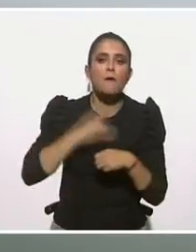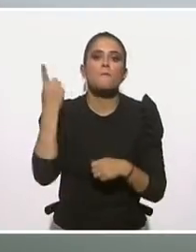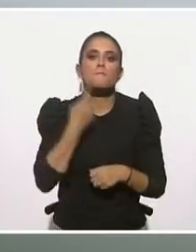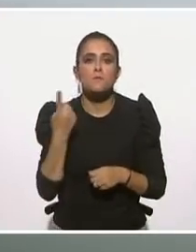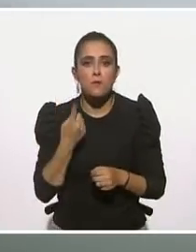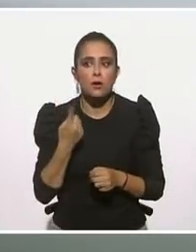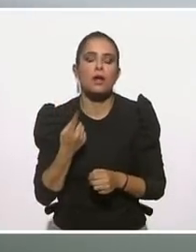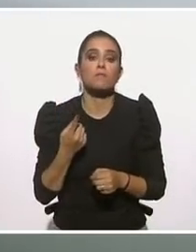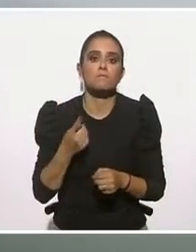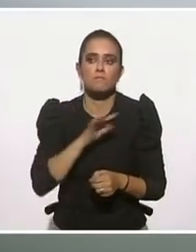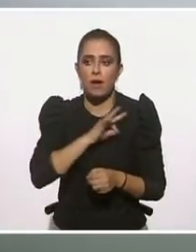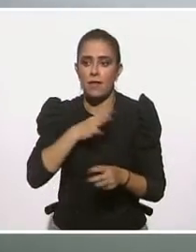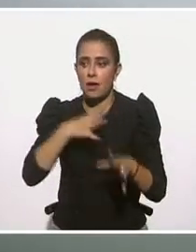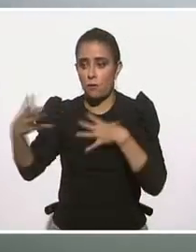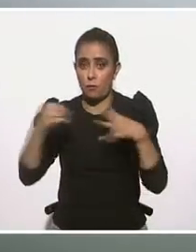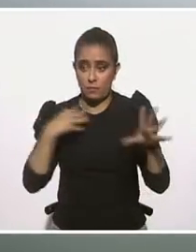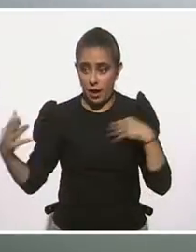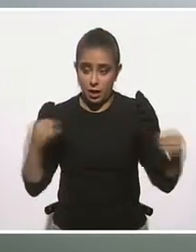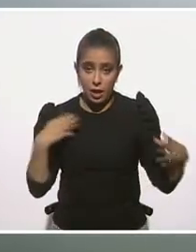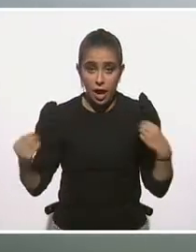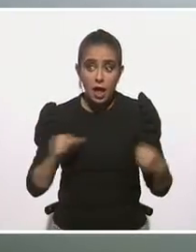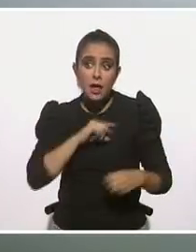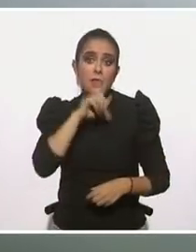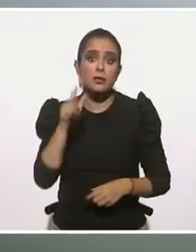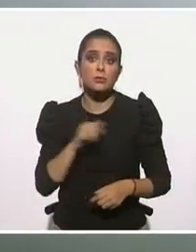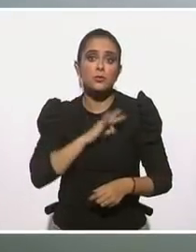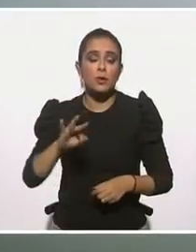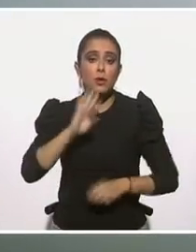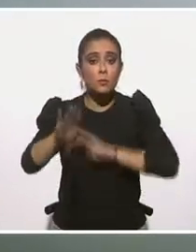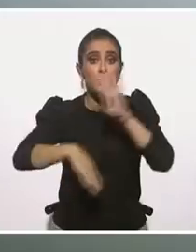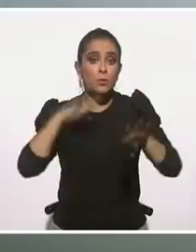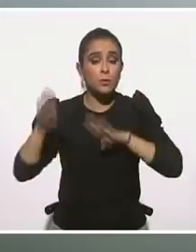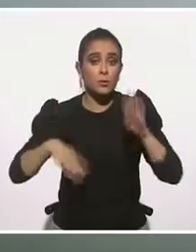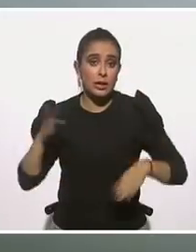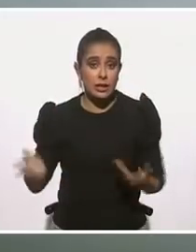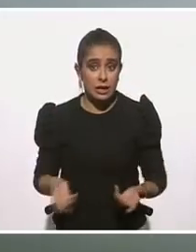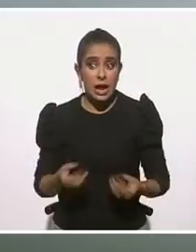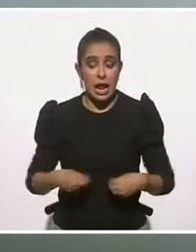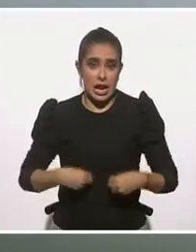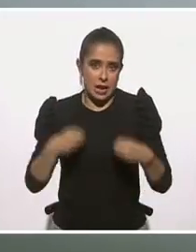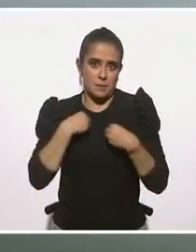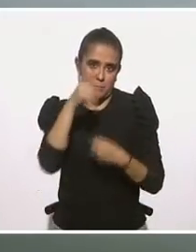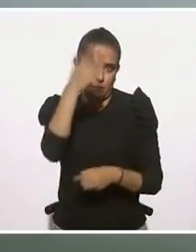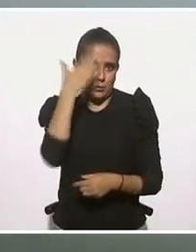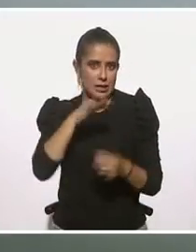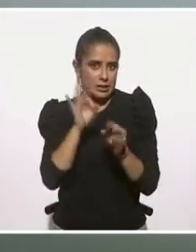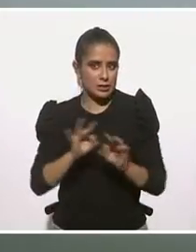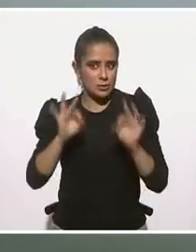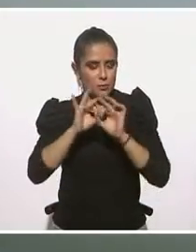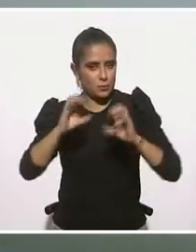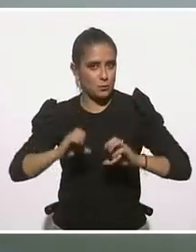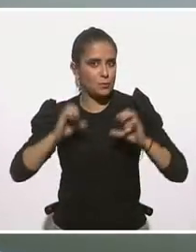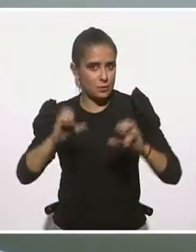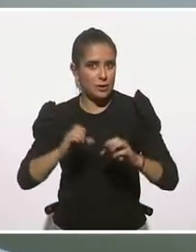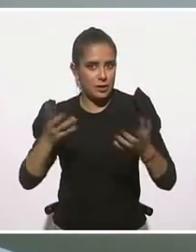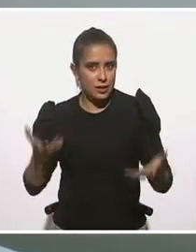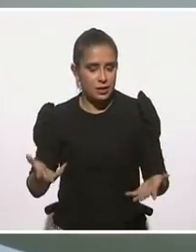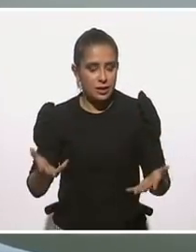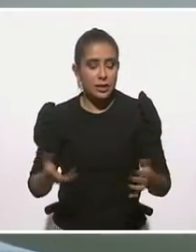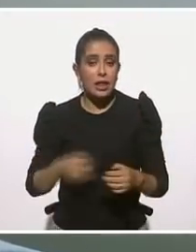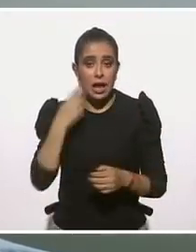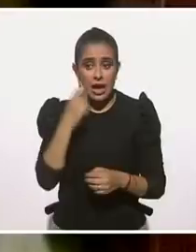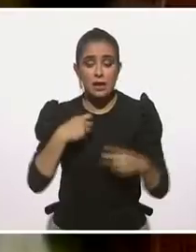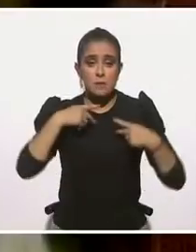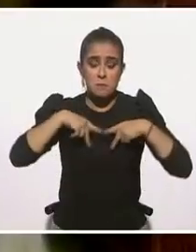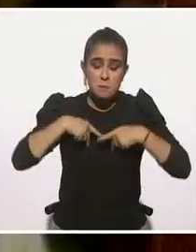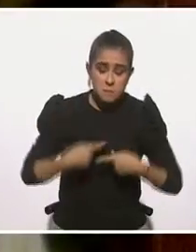perder la vida, que es lo más preciado que tenemos. Sin embargo, las dimensiones de vulnerabilidad hacen que